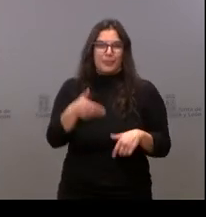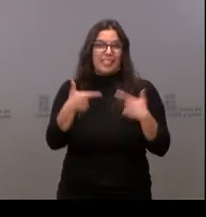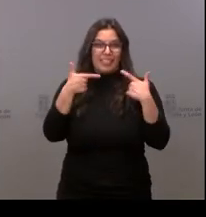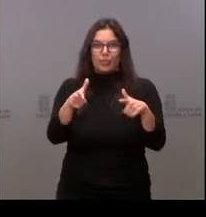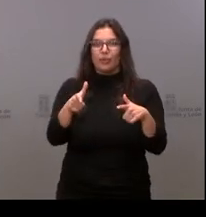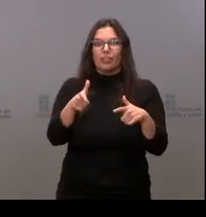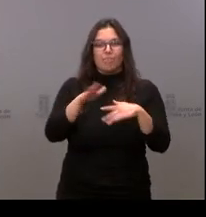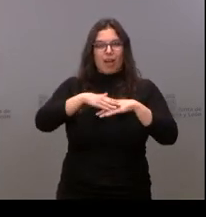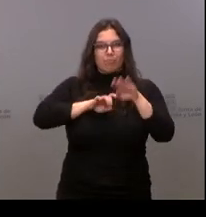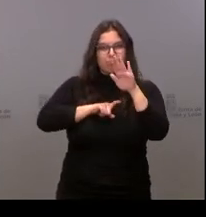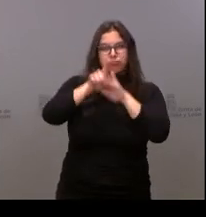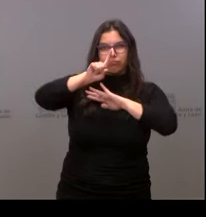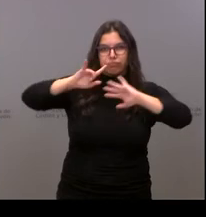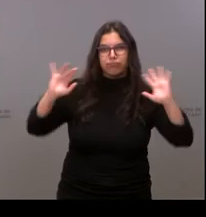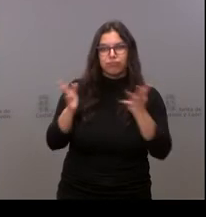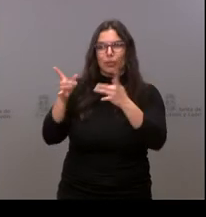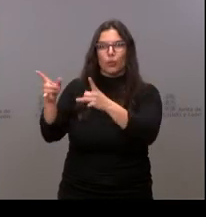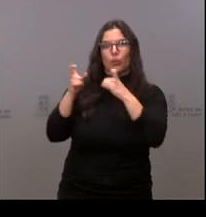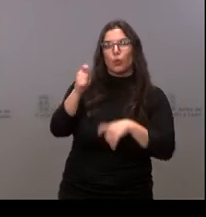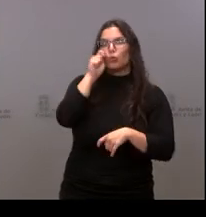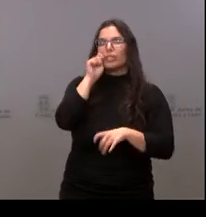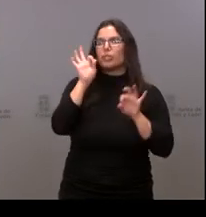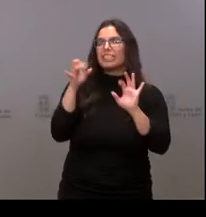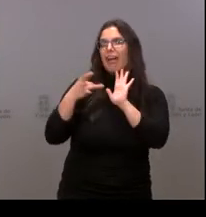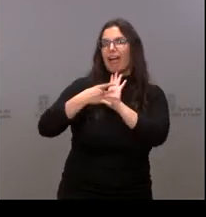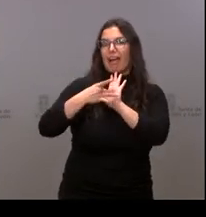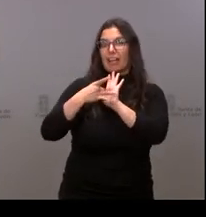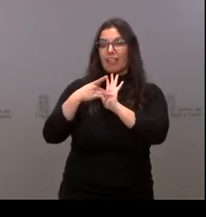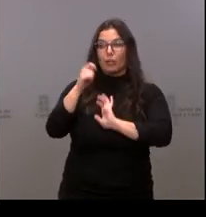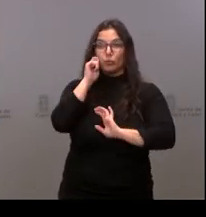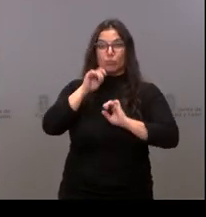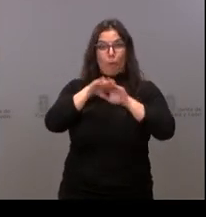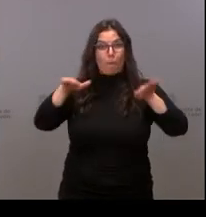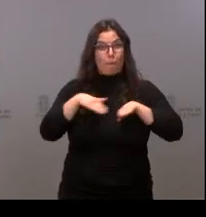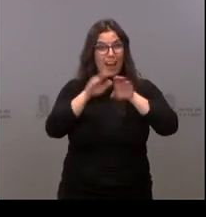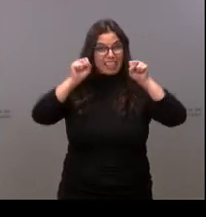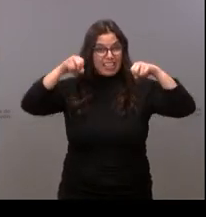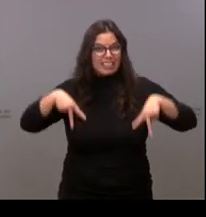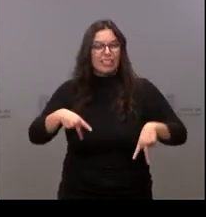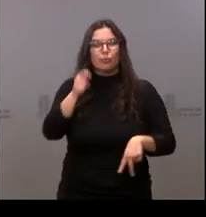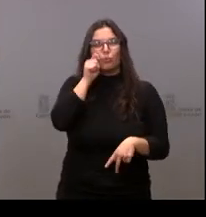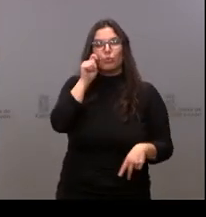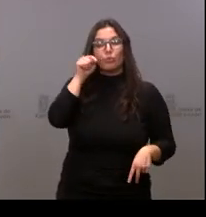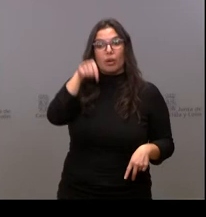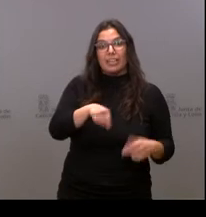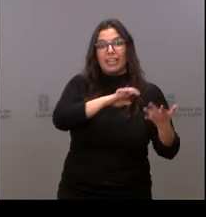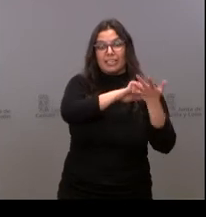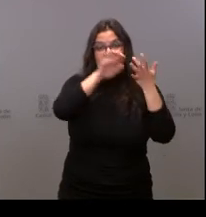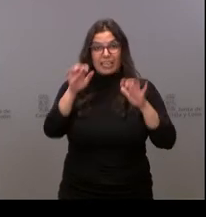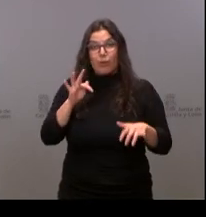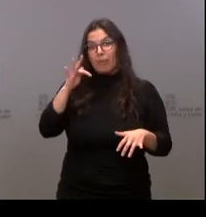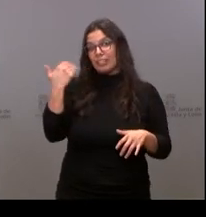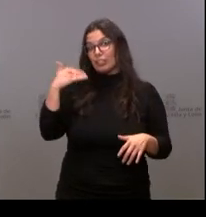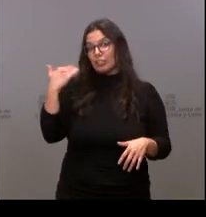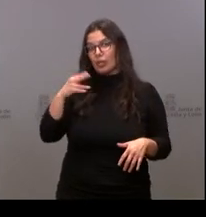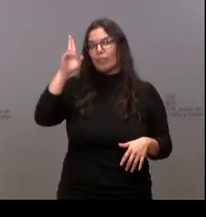seguir potenciando el turismo de calidad, el turismo de interior, el turismo en el que Castilla y León y Soria